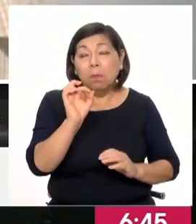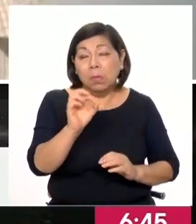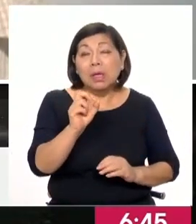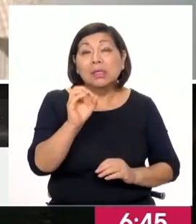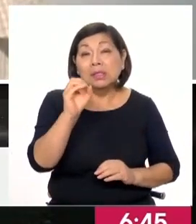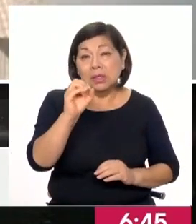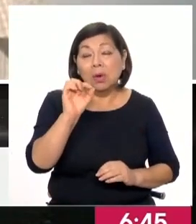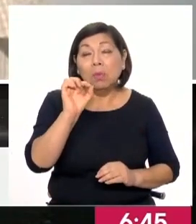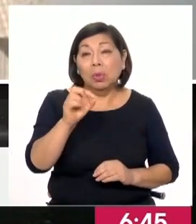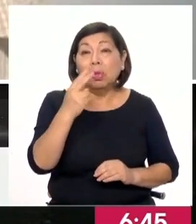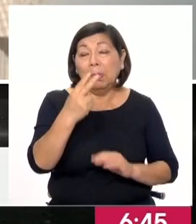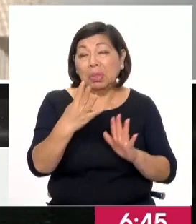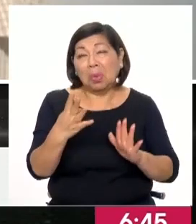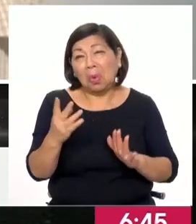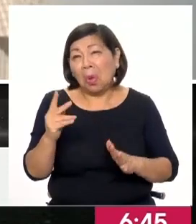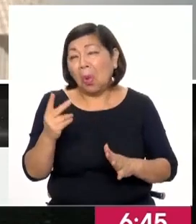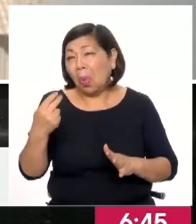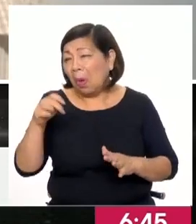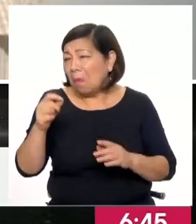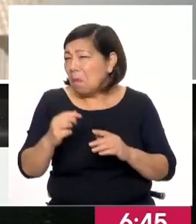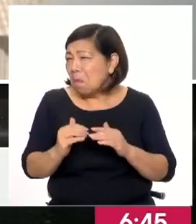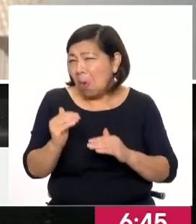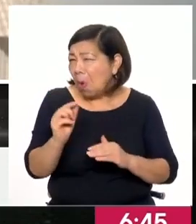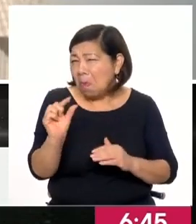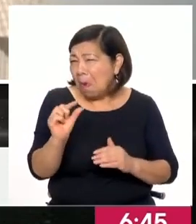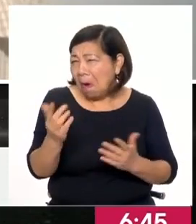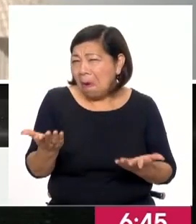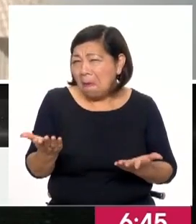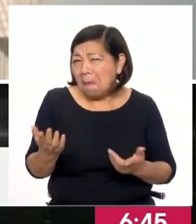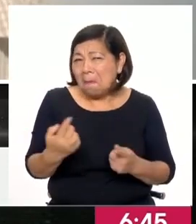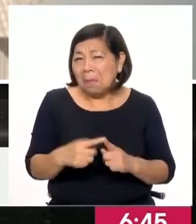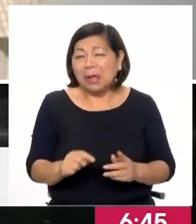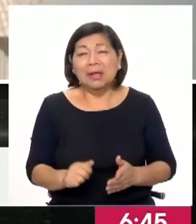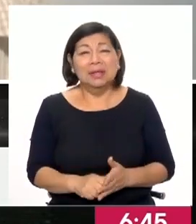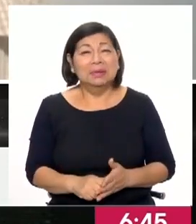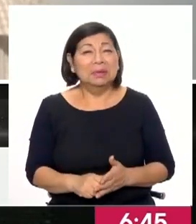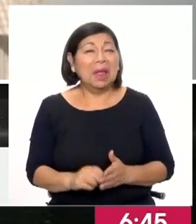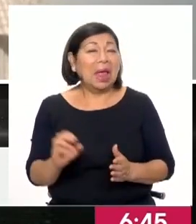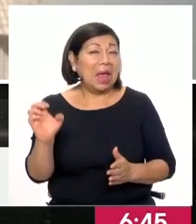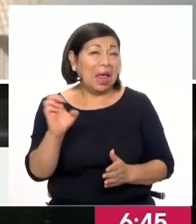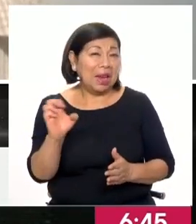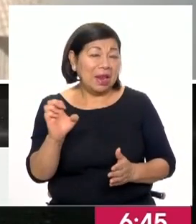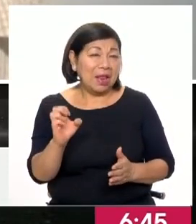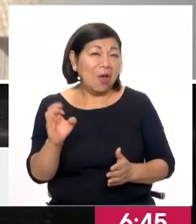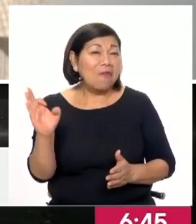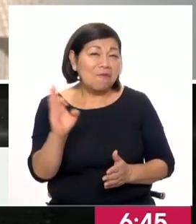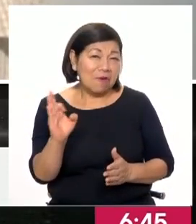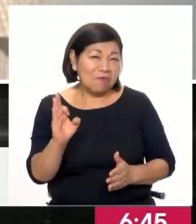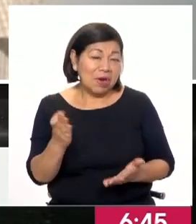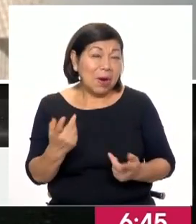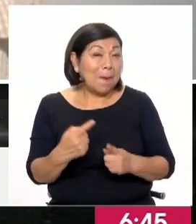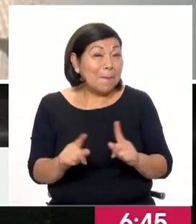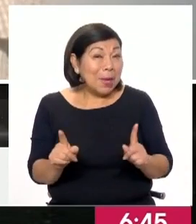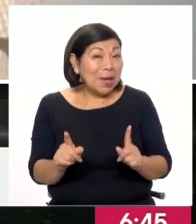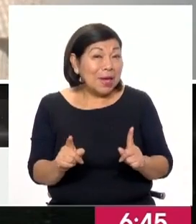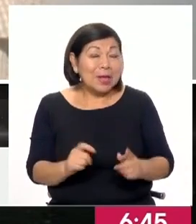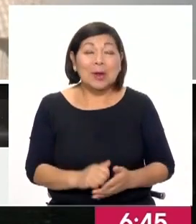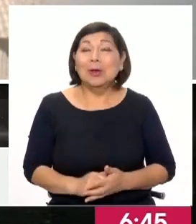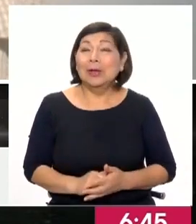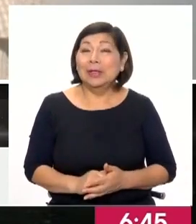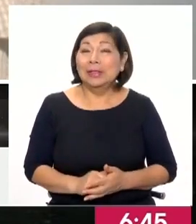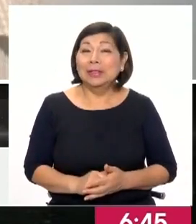en un mes no es mucho, ¿no? Estamos hablando de enero y febrero. Pero además,